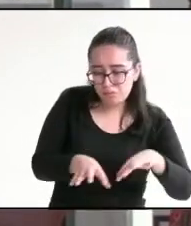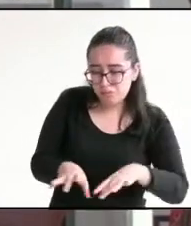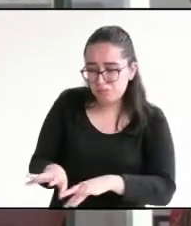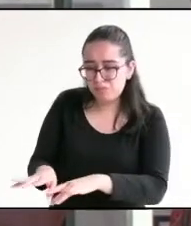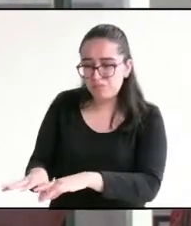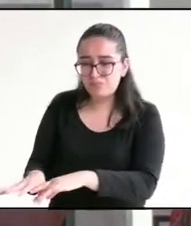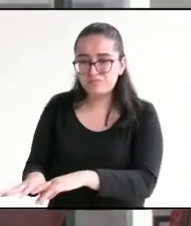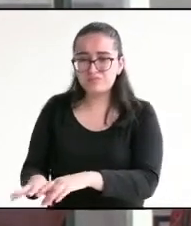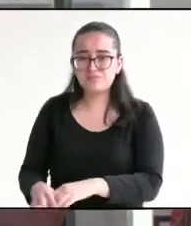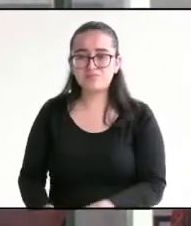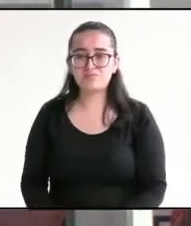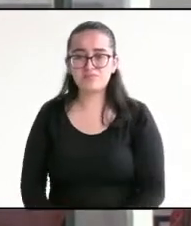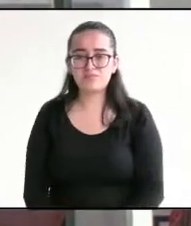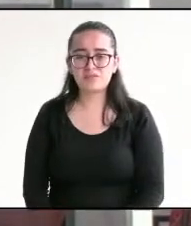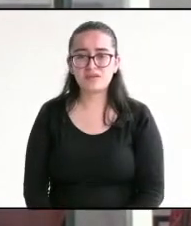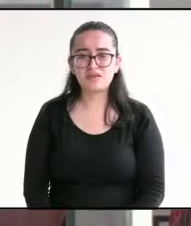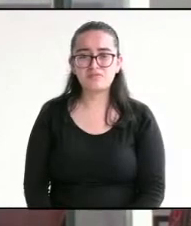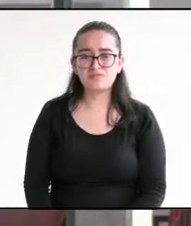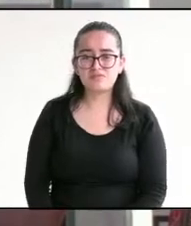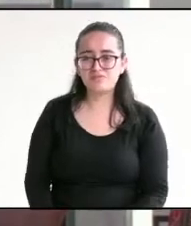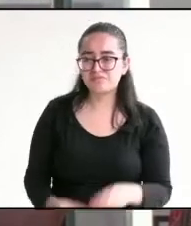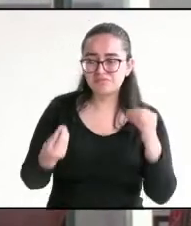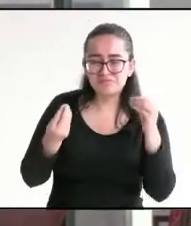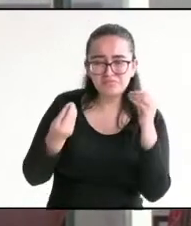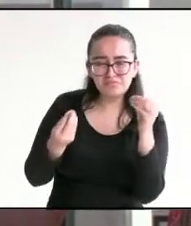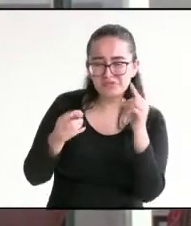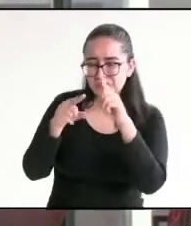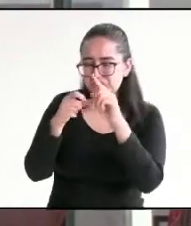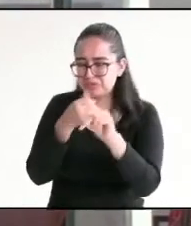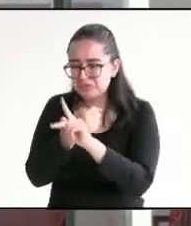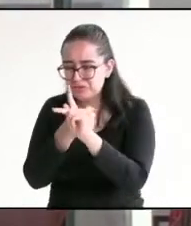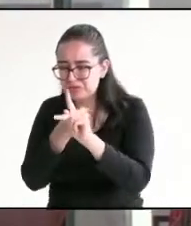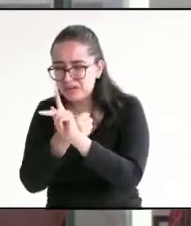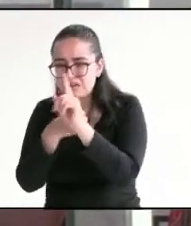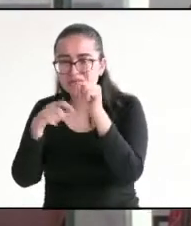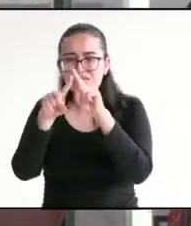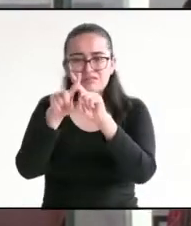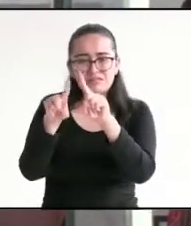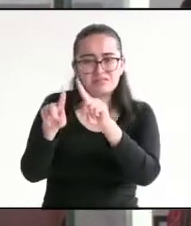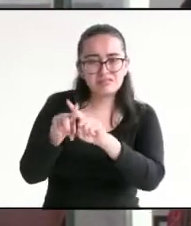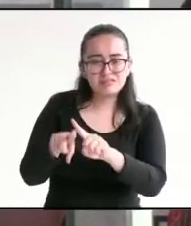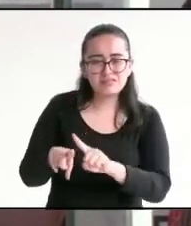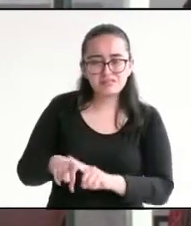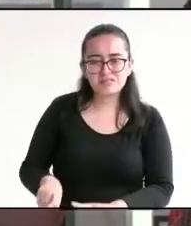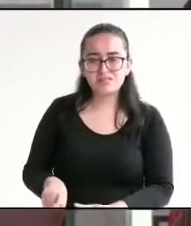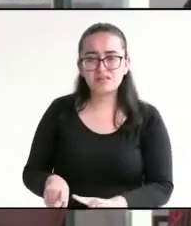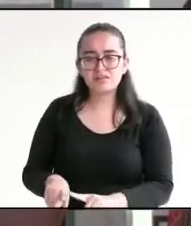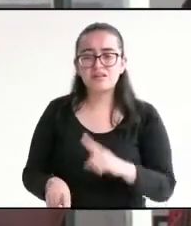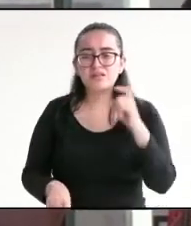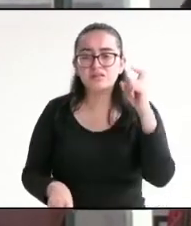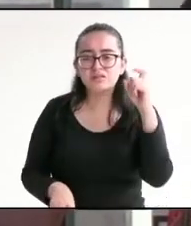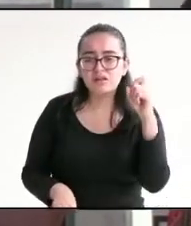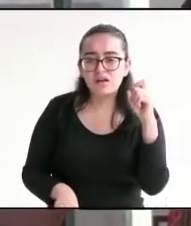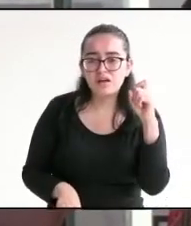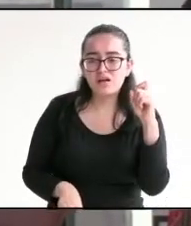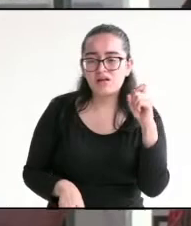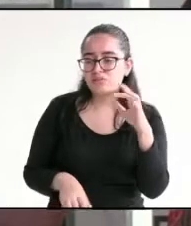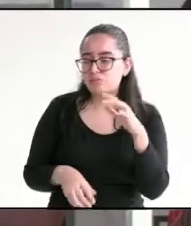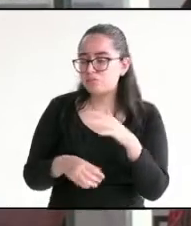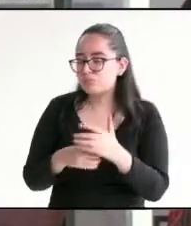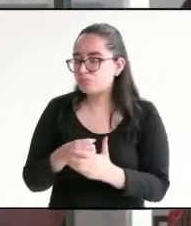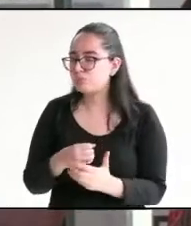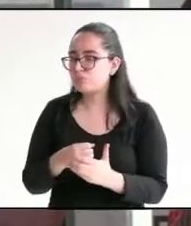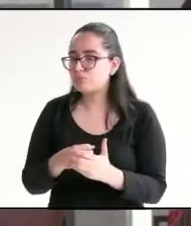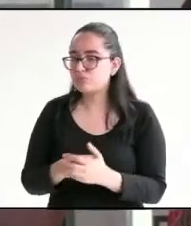El uso indiscriminado de explosivos para la extracción de piedra ha generado que nuestros veneros de agua cambien de curso y por consiguiente los